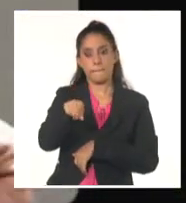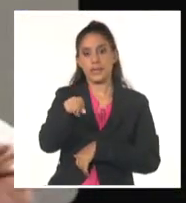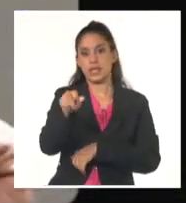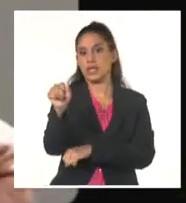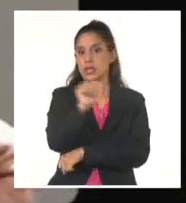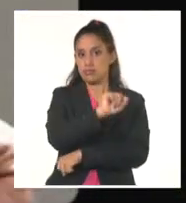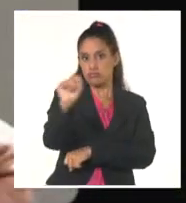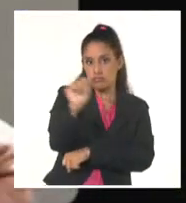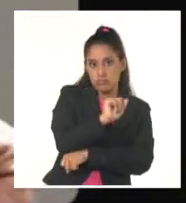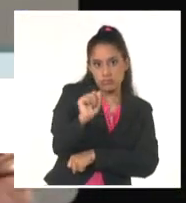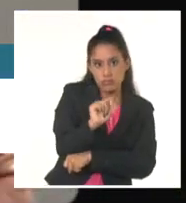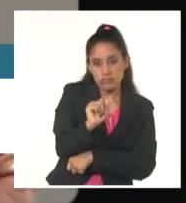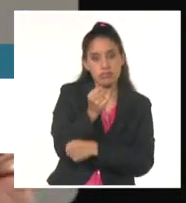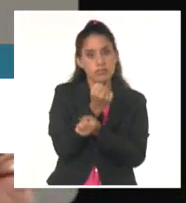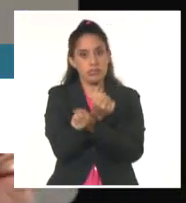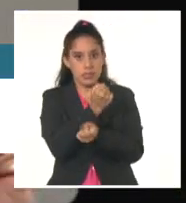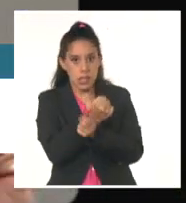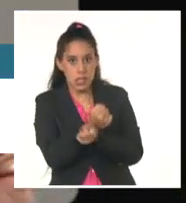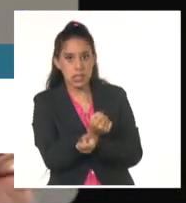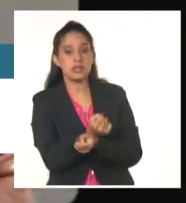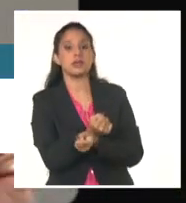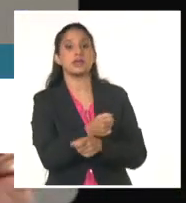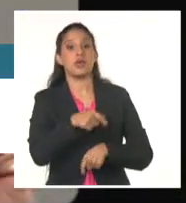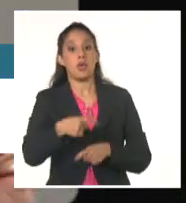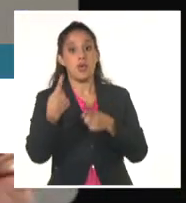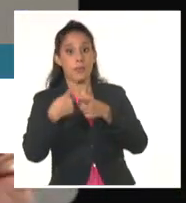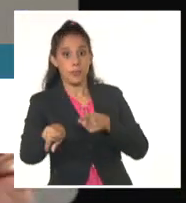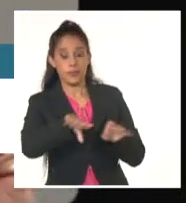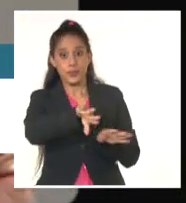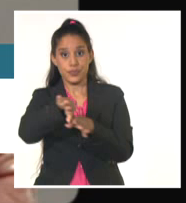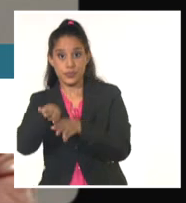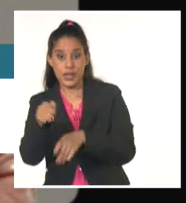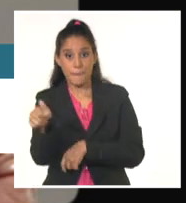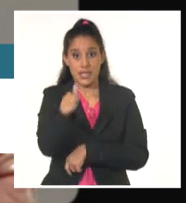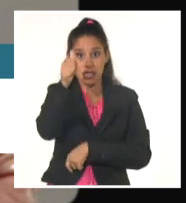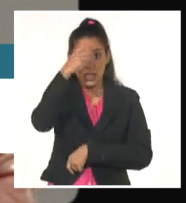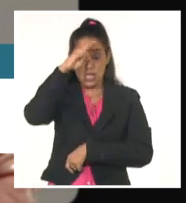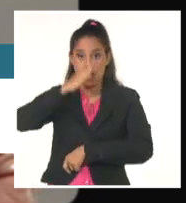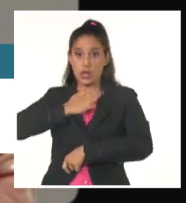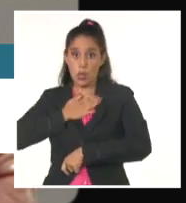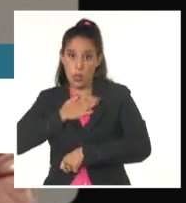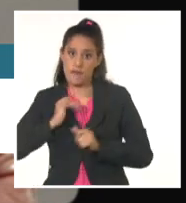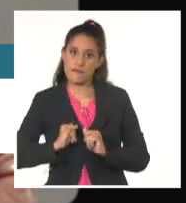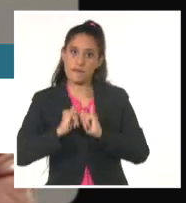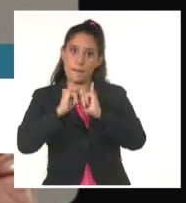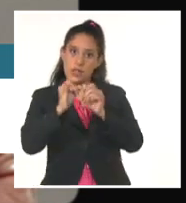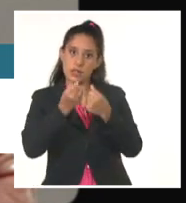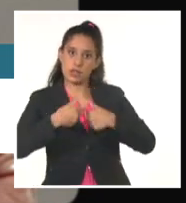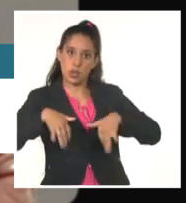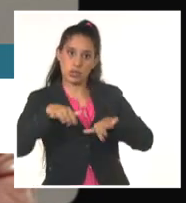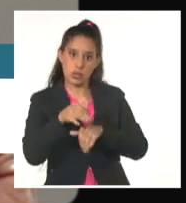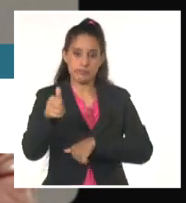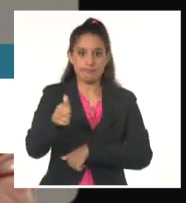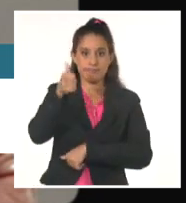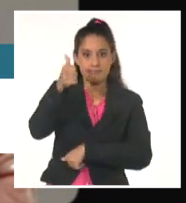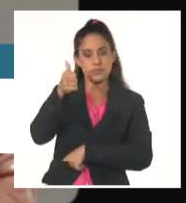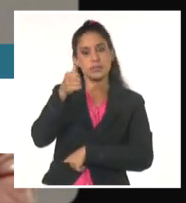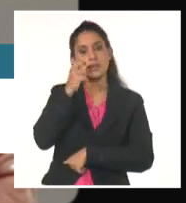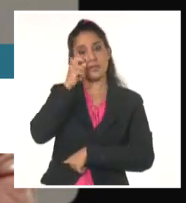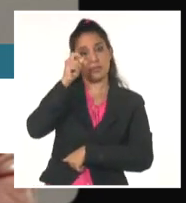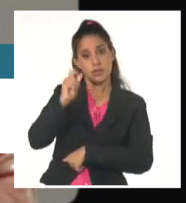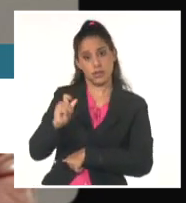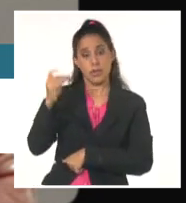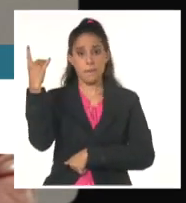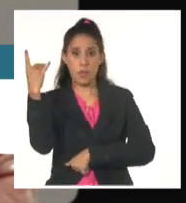Central del Partido y presidente de la República de Cuba, Miguel Díaz Canel Bermúdez, se solidarizó con Evo Morales. En su cuenta en X,